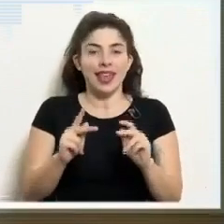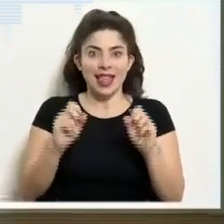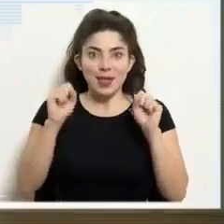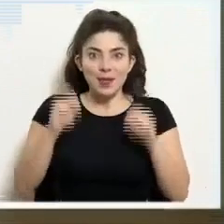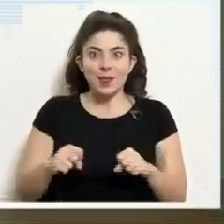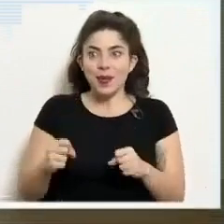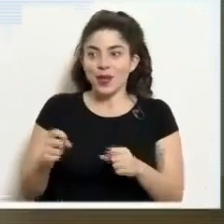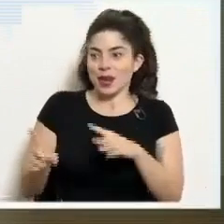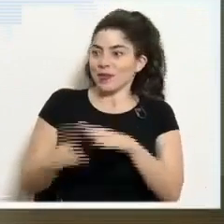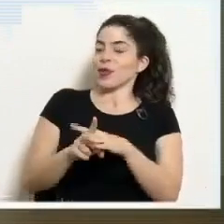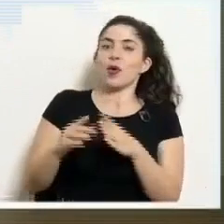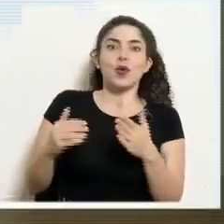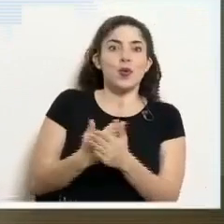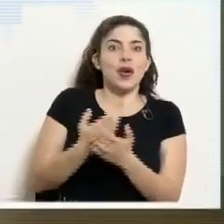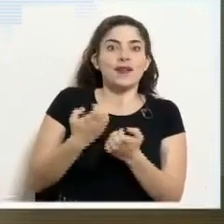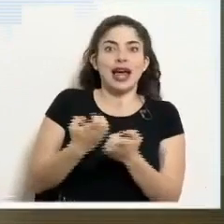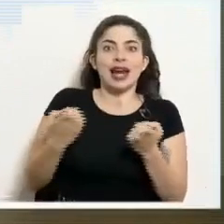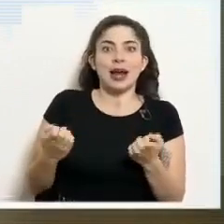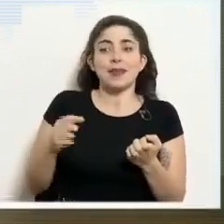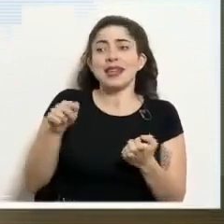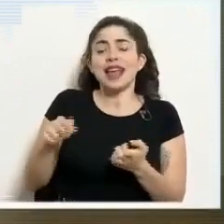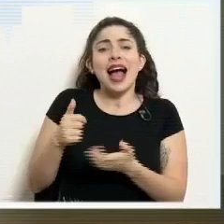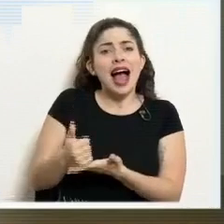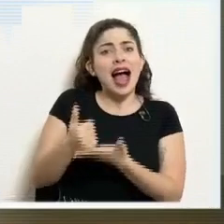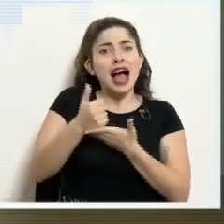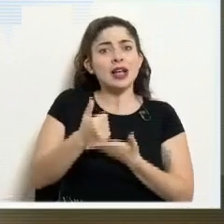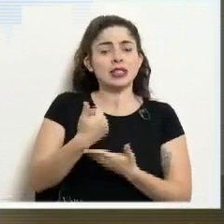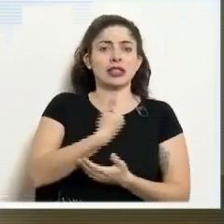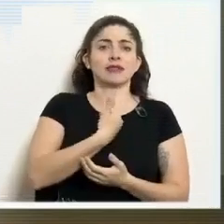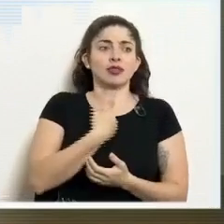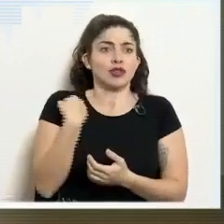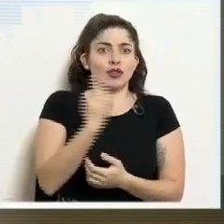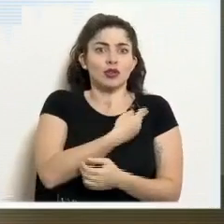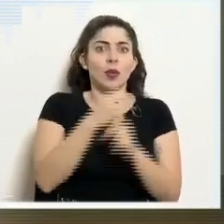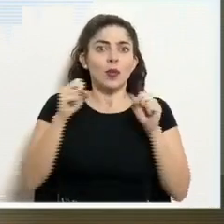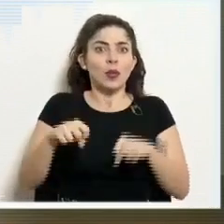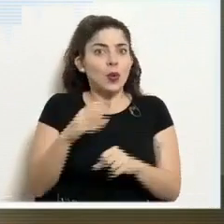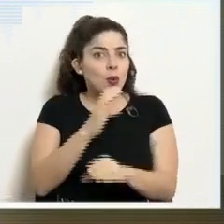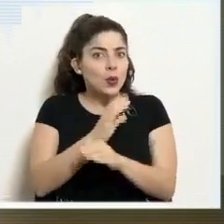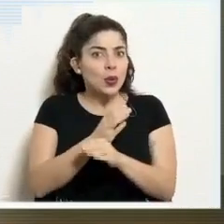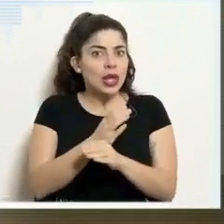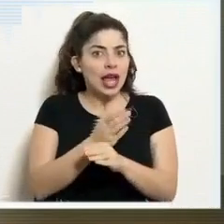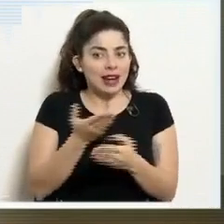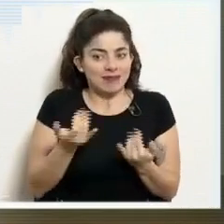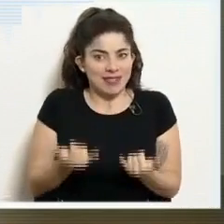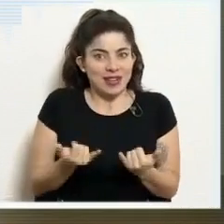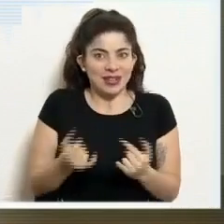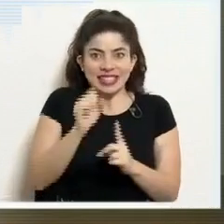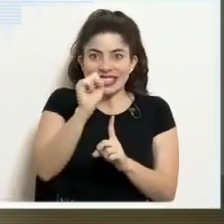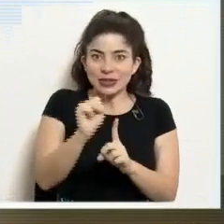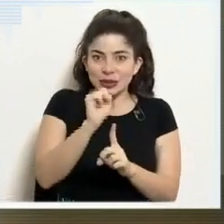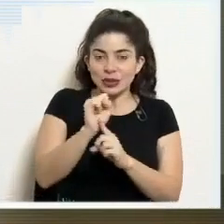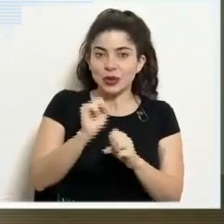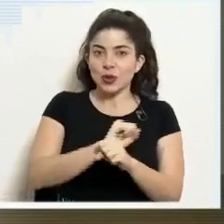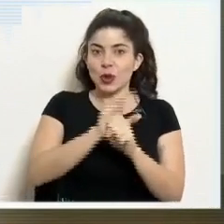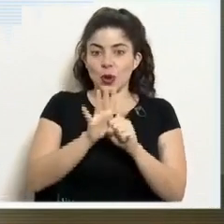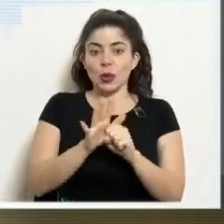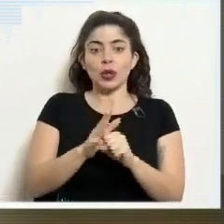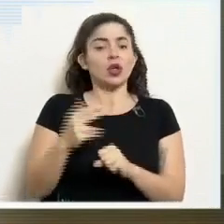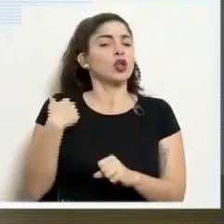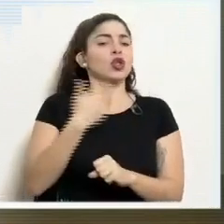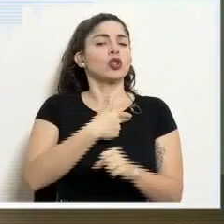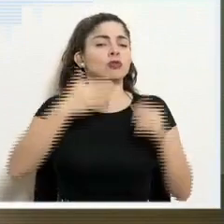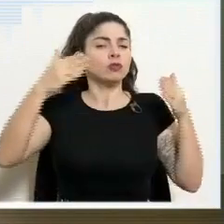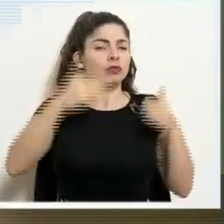una nueva herramienta la cual nos va a ayudar a poder cuidarnos ante esta situación del COVID-19. Nos hemos